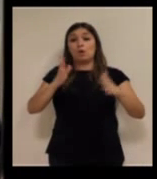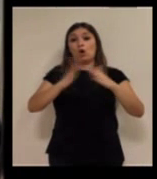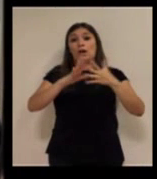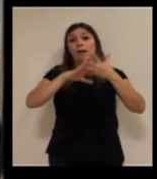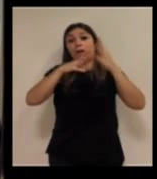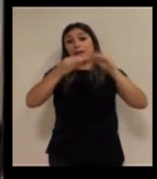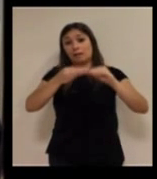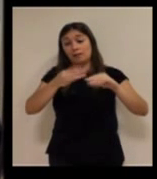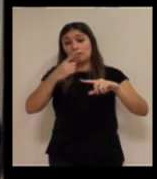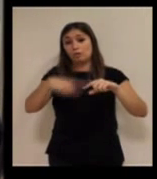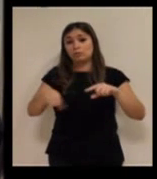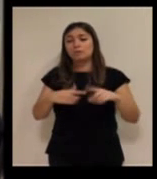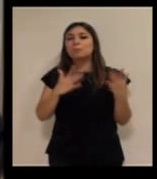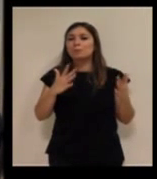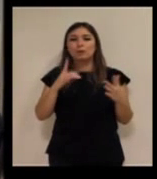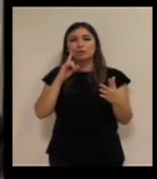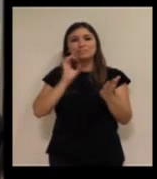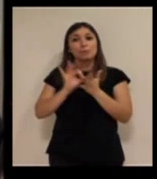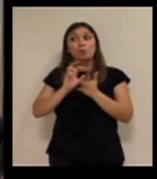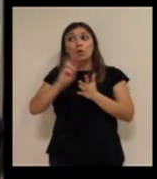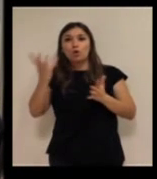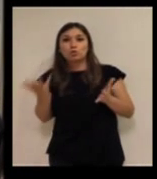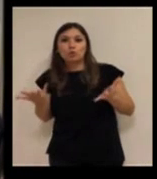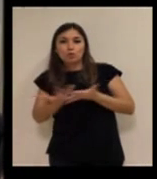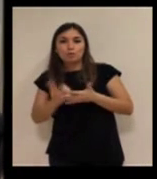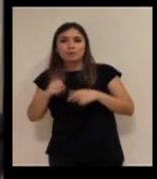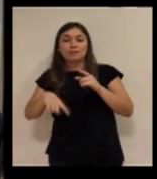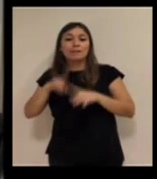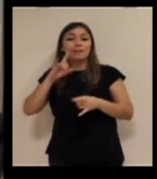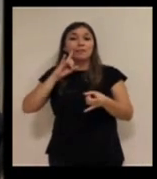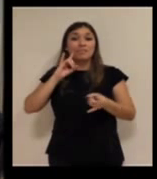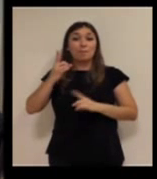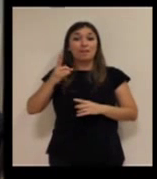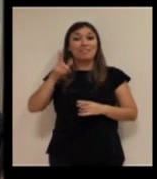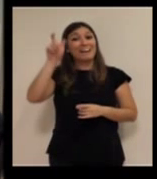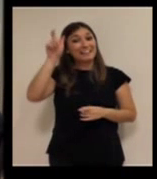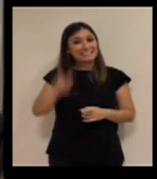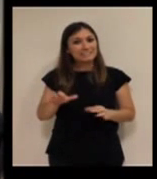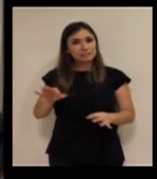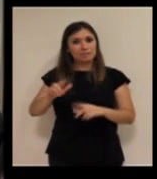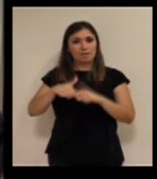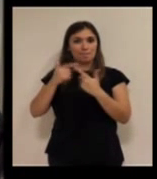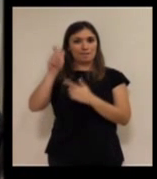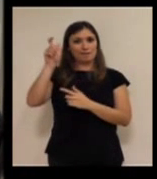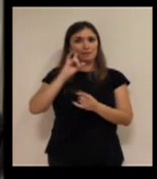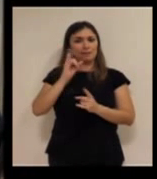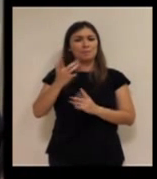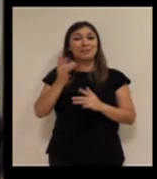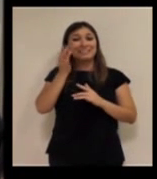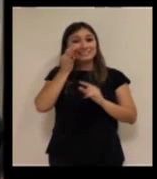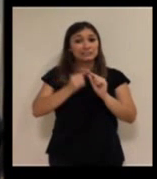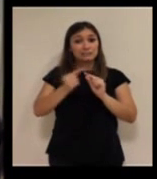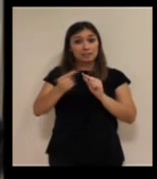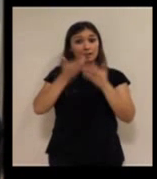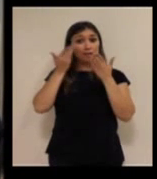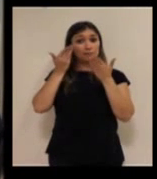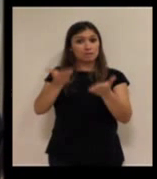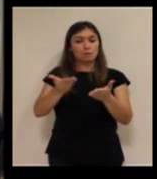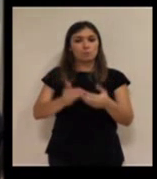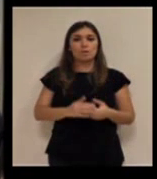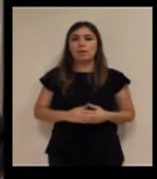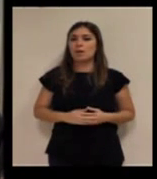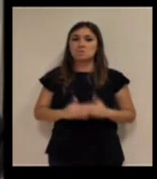A veces se adapta al hogar, se hacen adaptaciones pero con otro tipo de servicio o bien con llamadas al propio familiar. Pero la